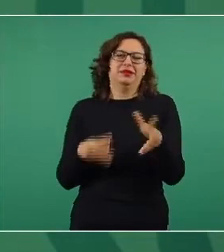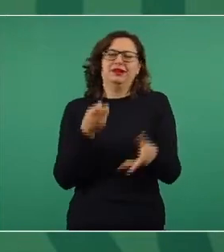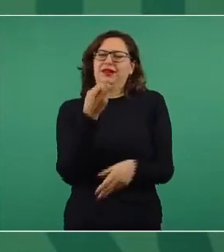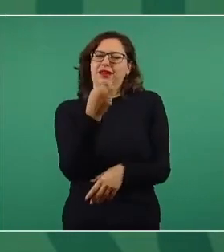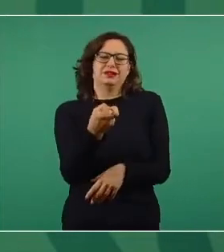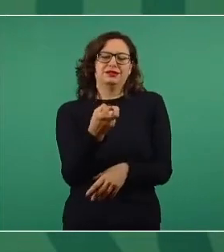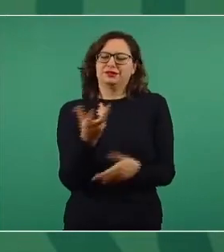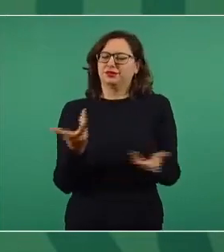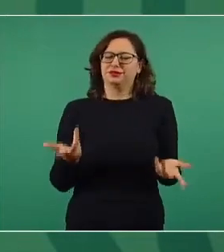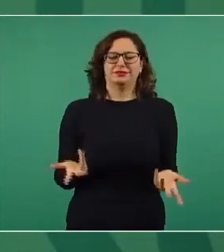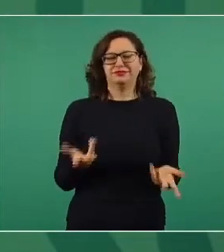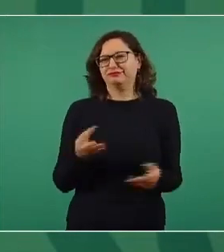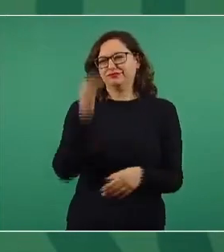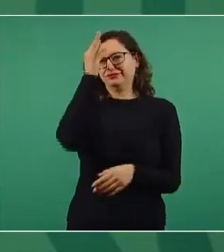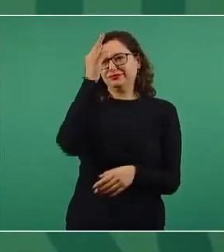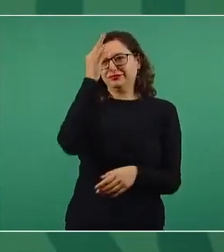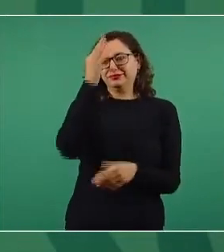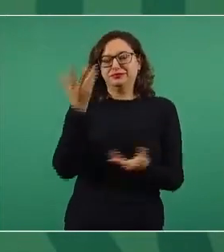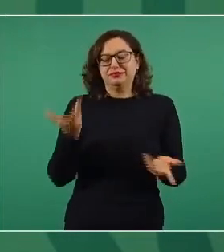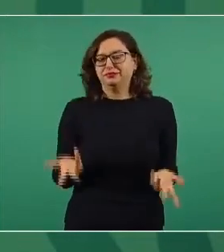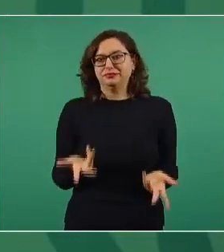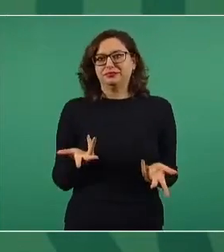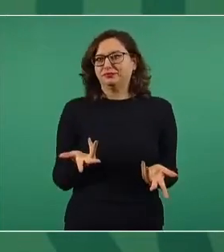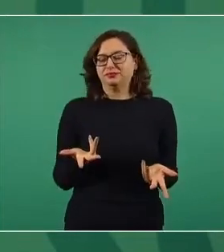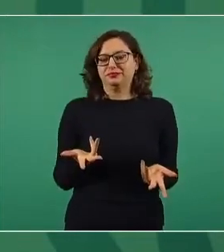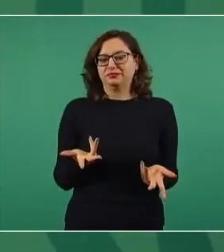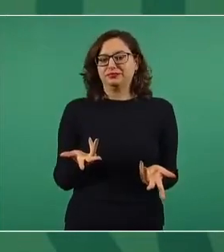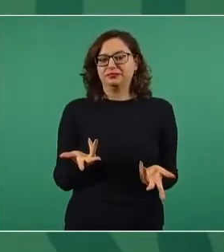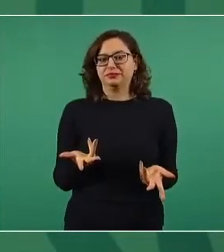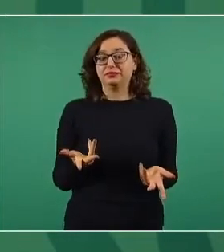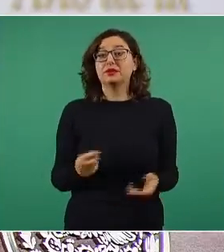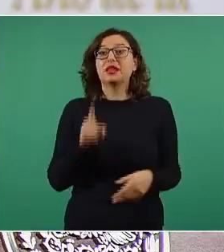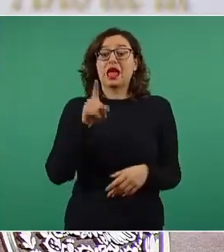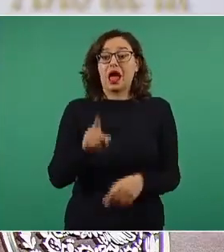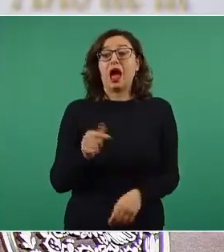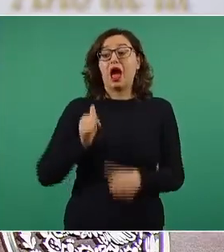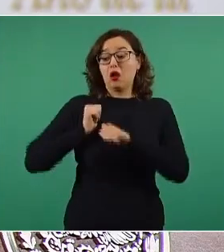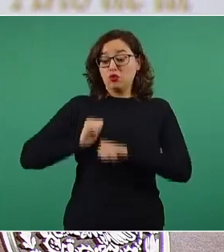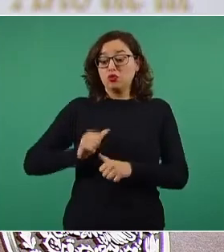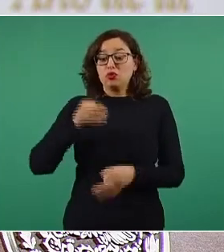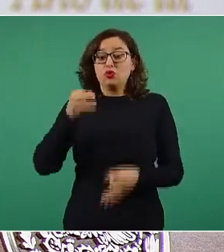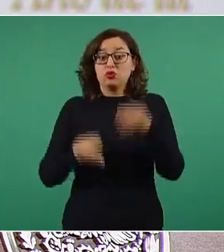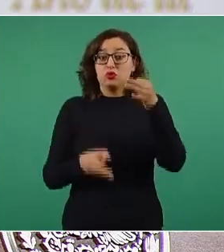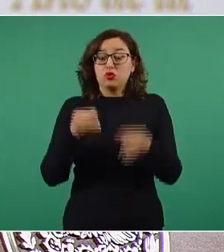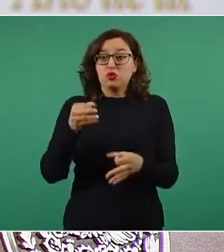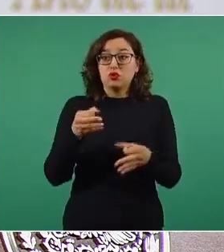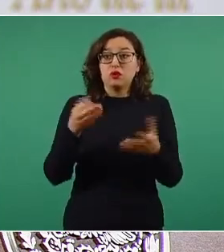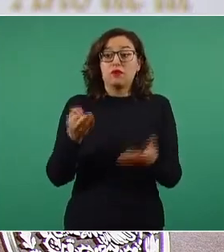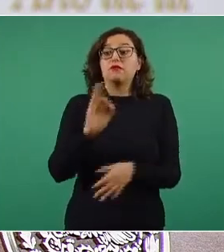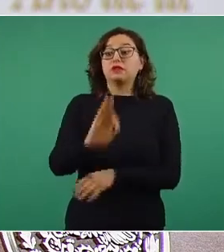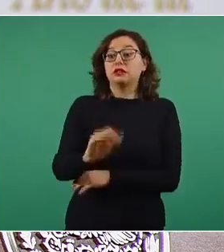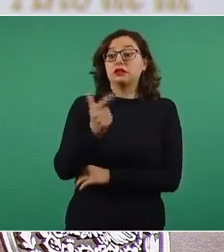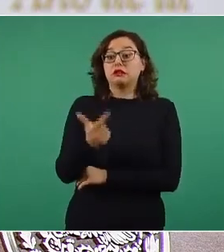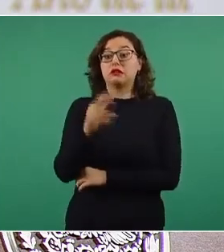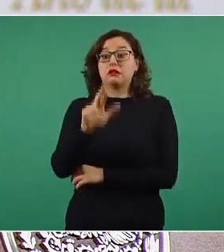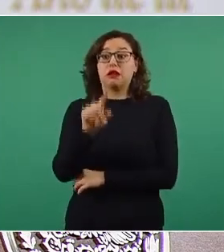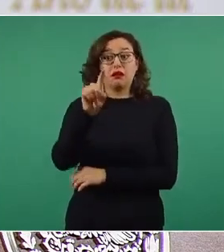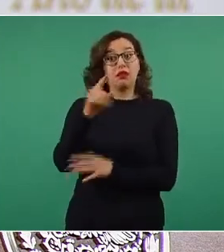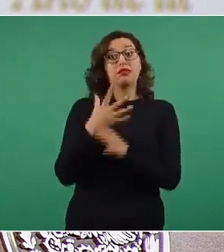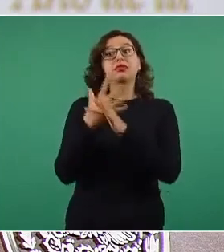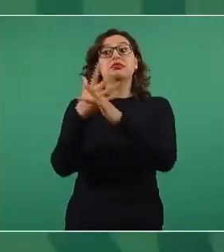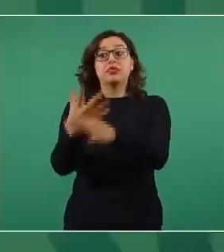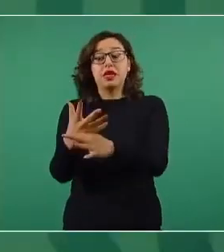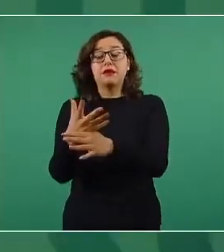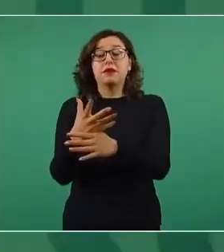O sea, que la autoridad judicial decida si hay responsables y